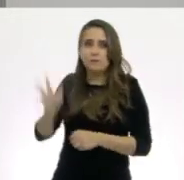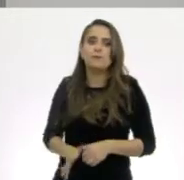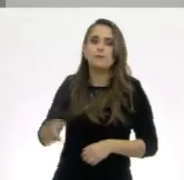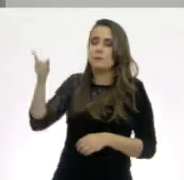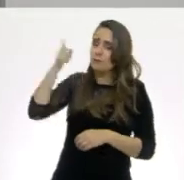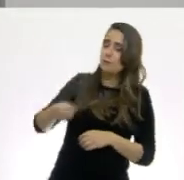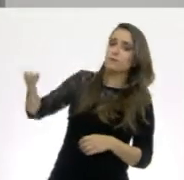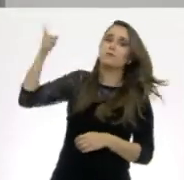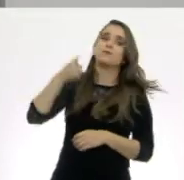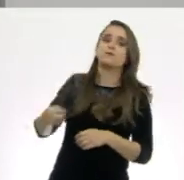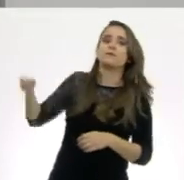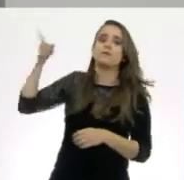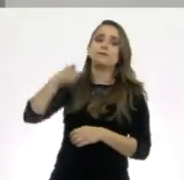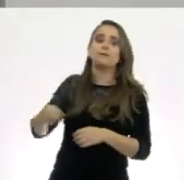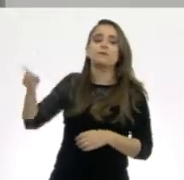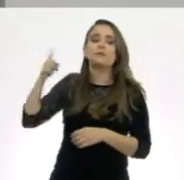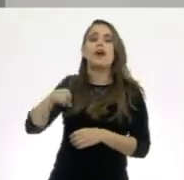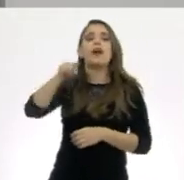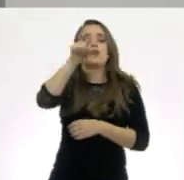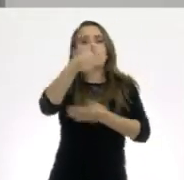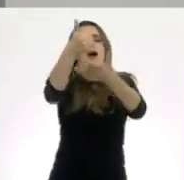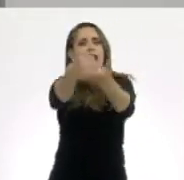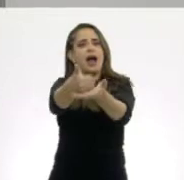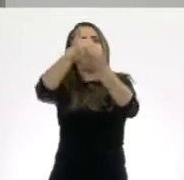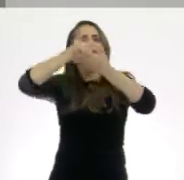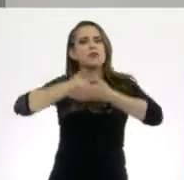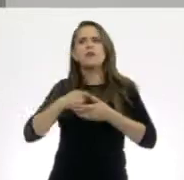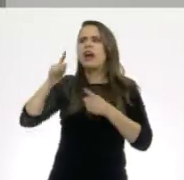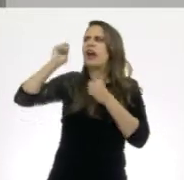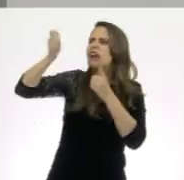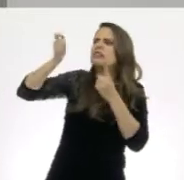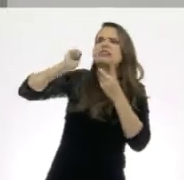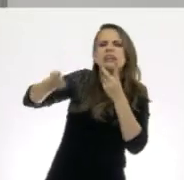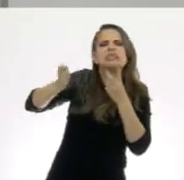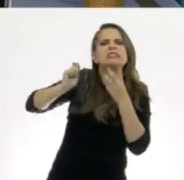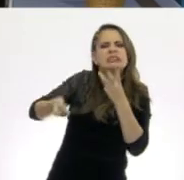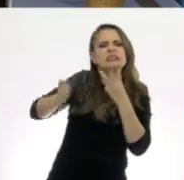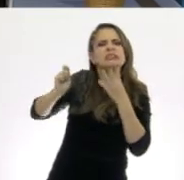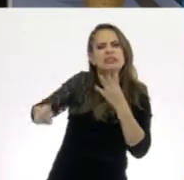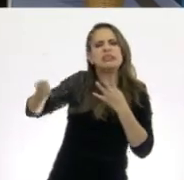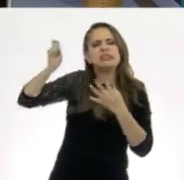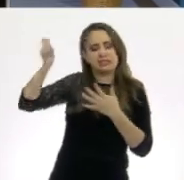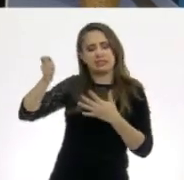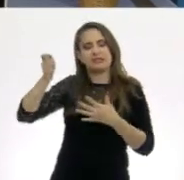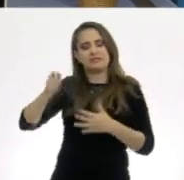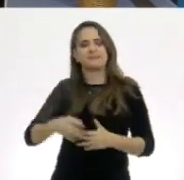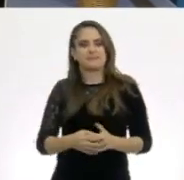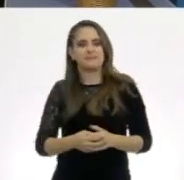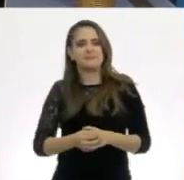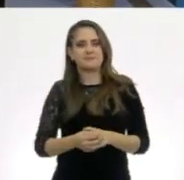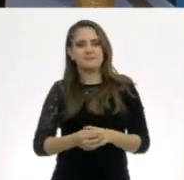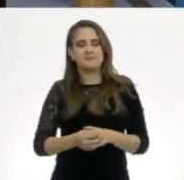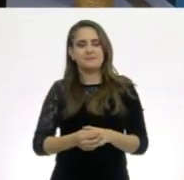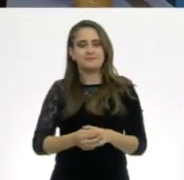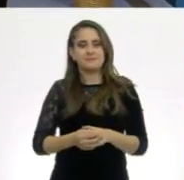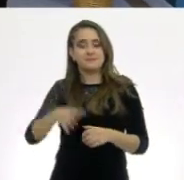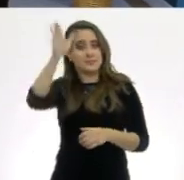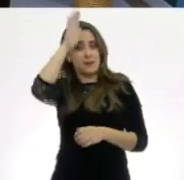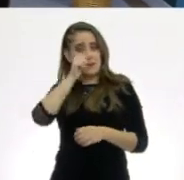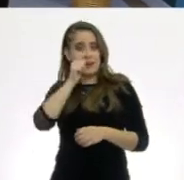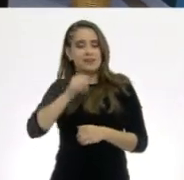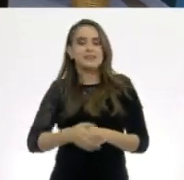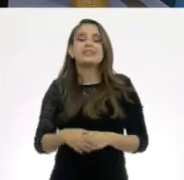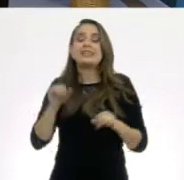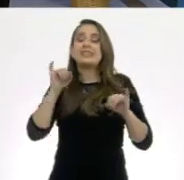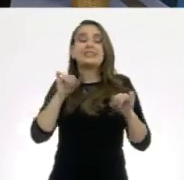y ustedes me van a ayudar a recordar en qué consiste la práctica de higiene que haya salido. ¿De acuerdo?